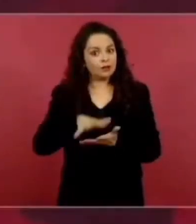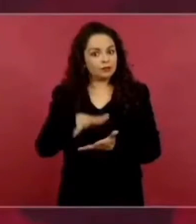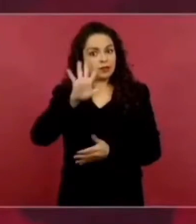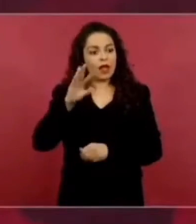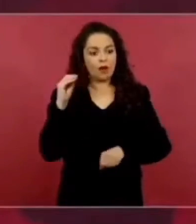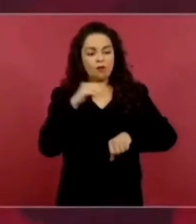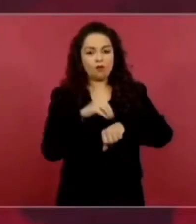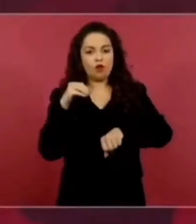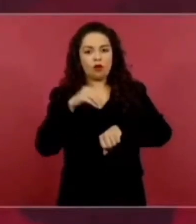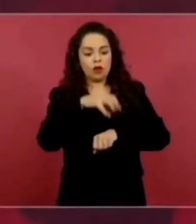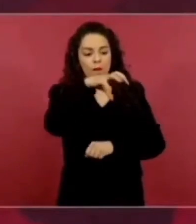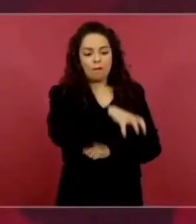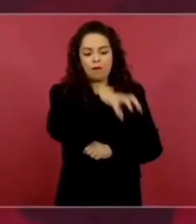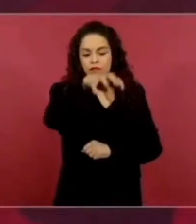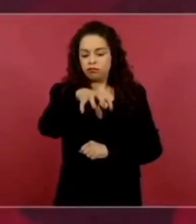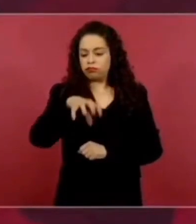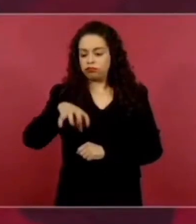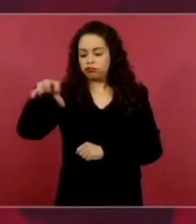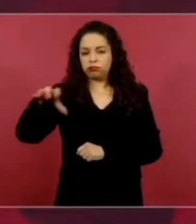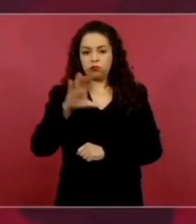el estado